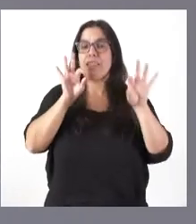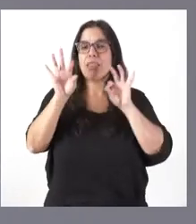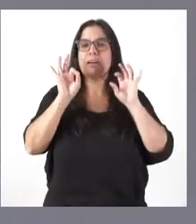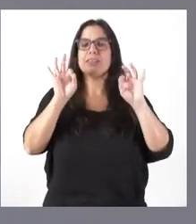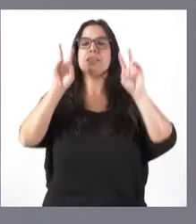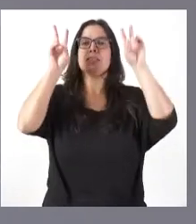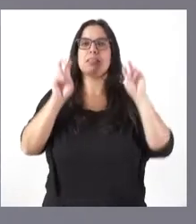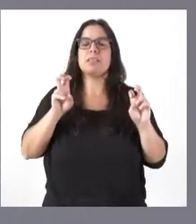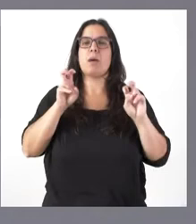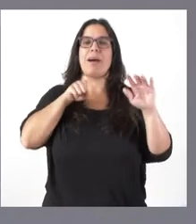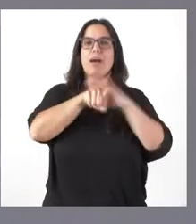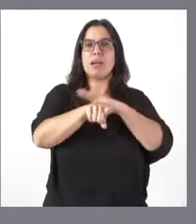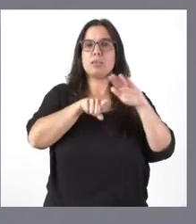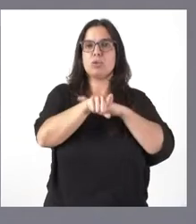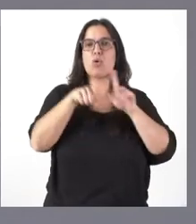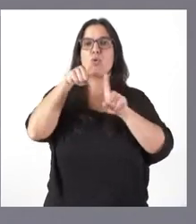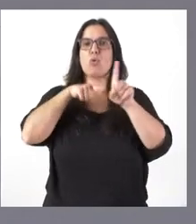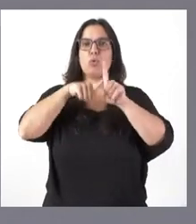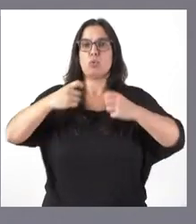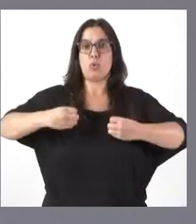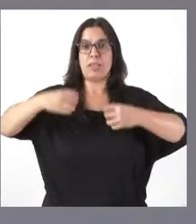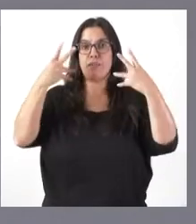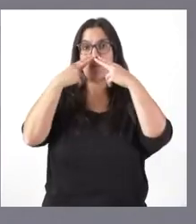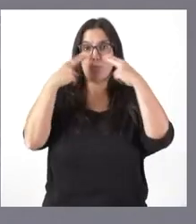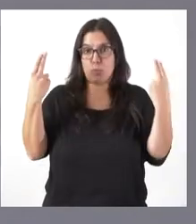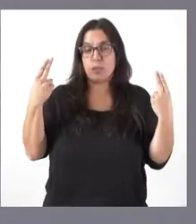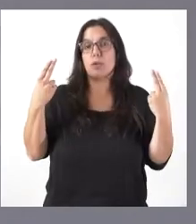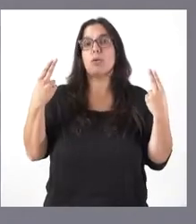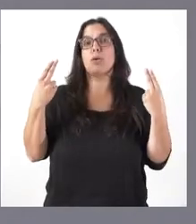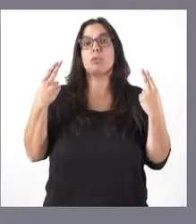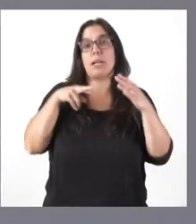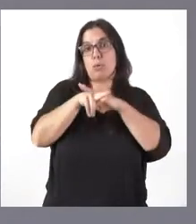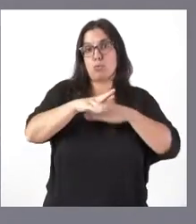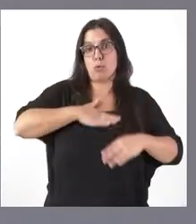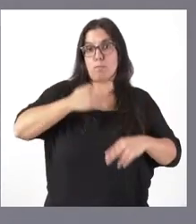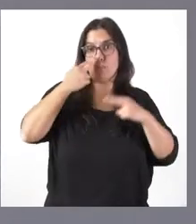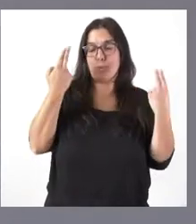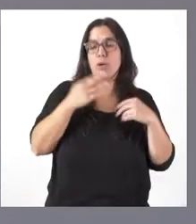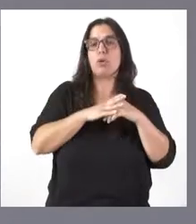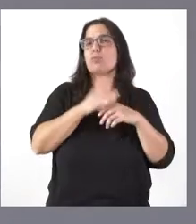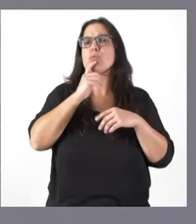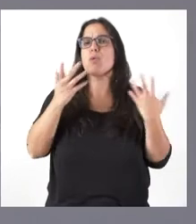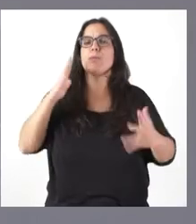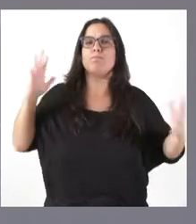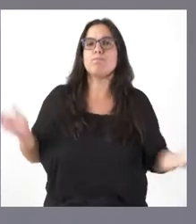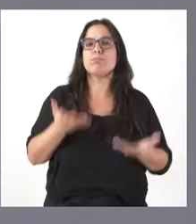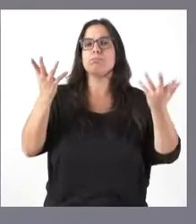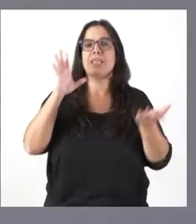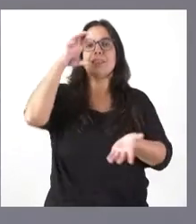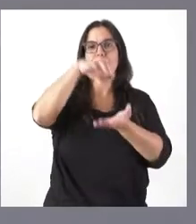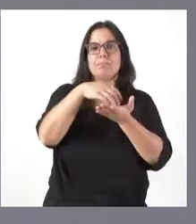en materia de gestión y uso de los edificios públicos y recursos públicos, impulsando instalaciones de